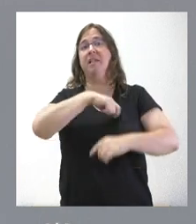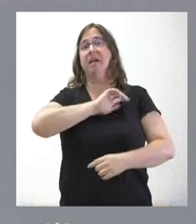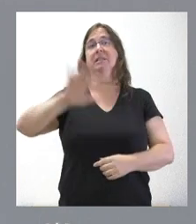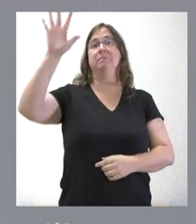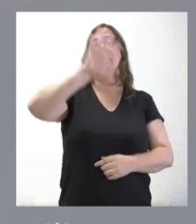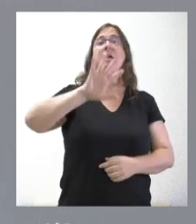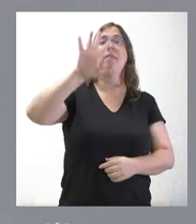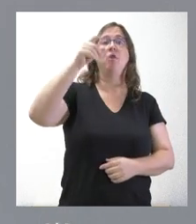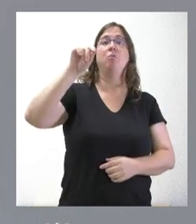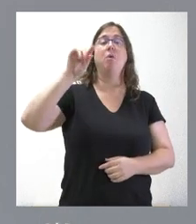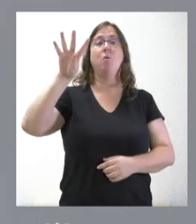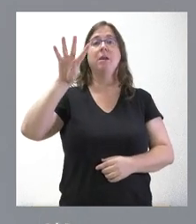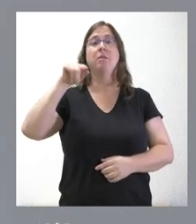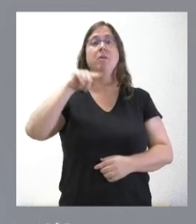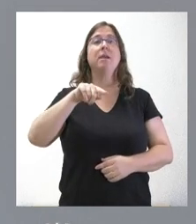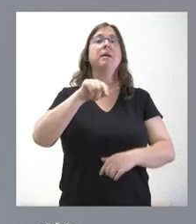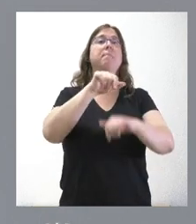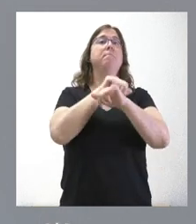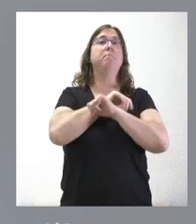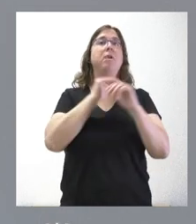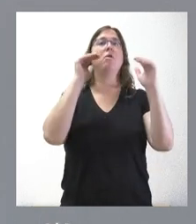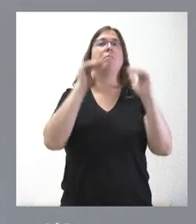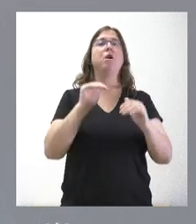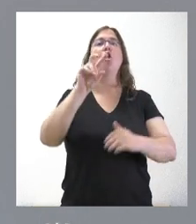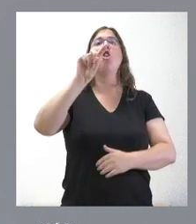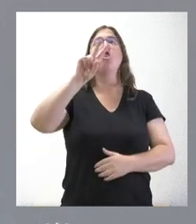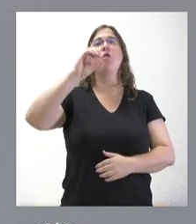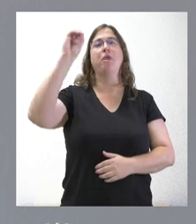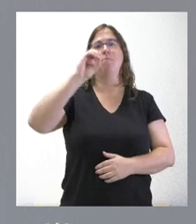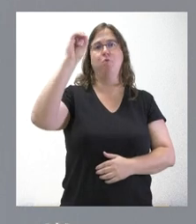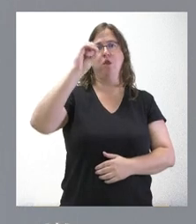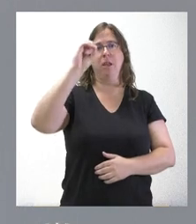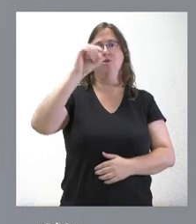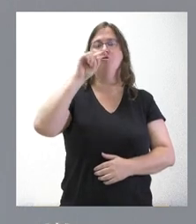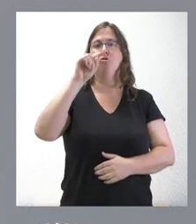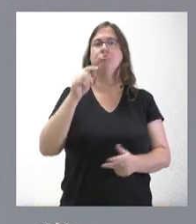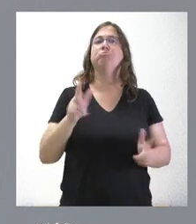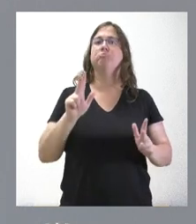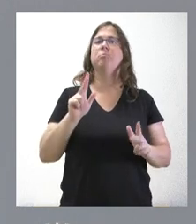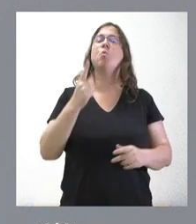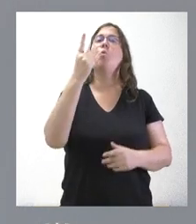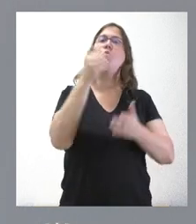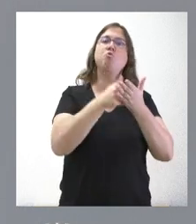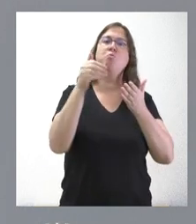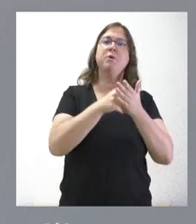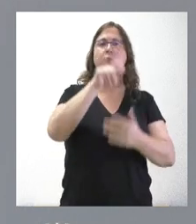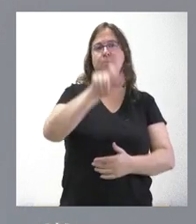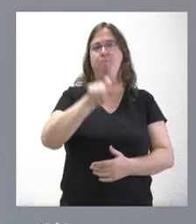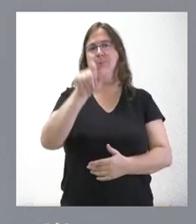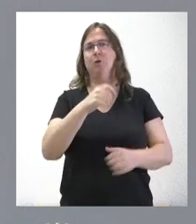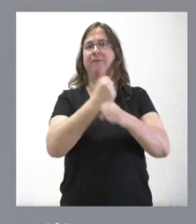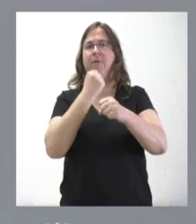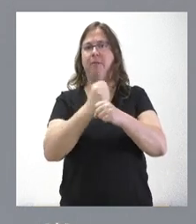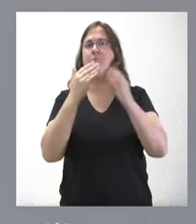,4%, el paro baja en Castilla y León el 12%. Esto nos permite superar el millón de personas ocupadas